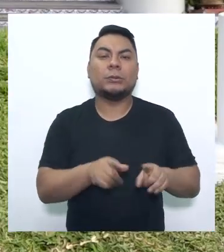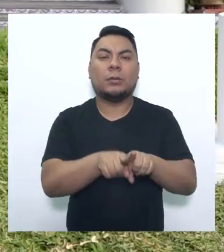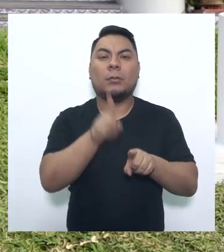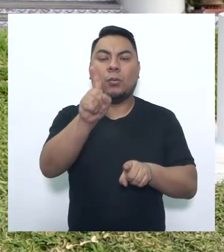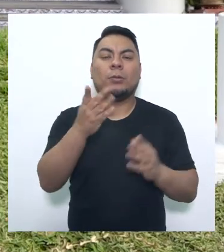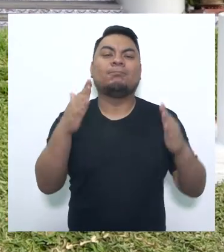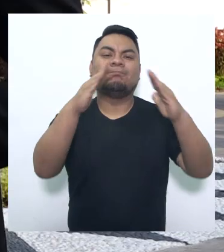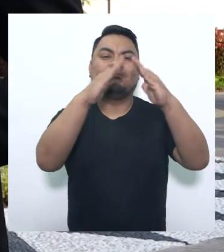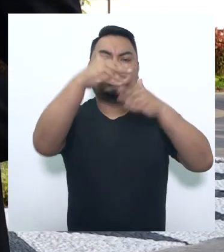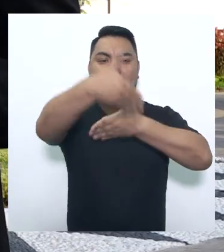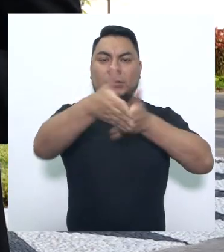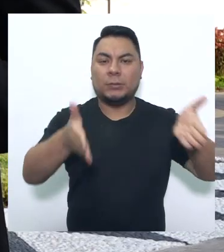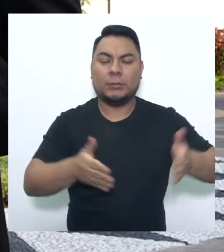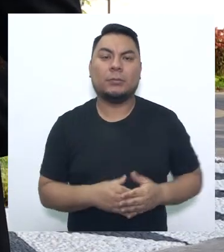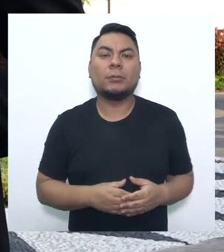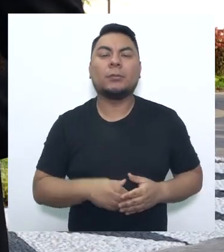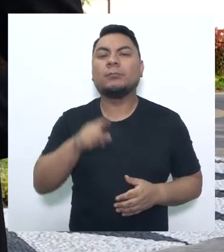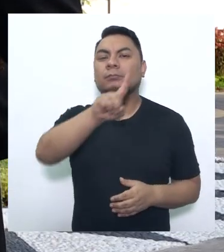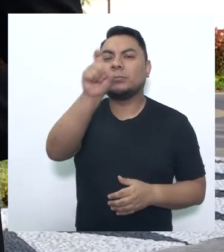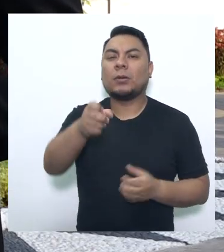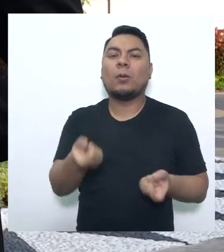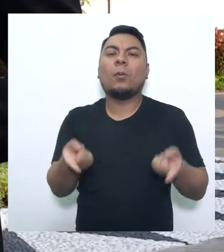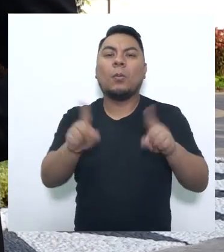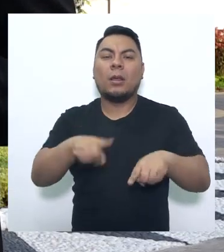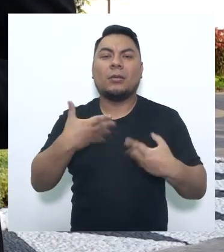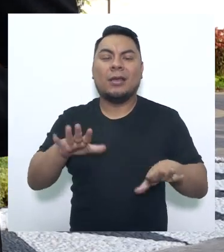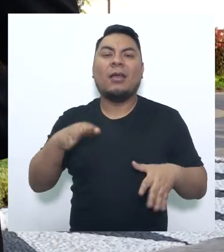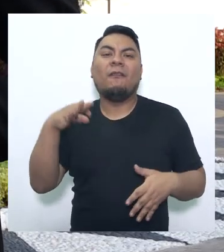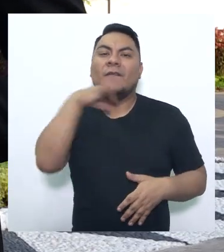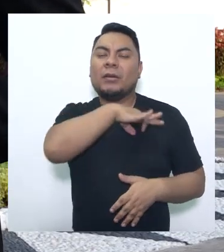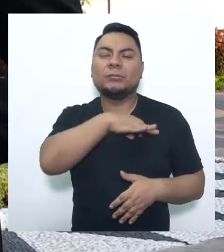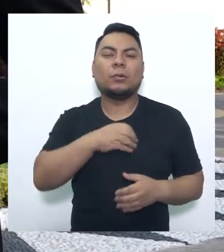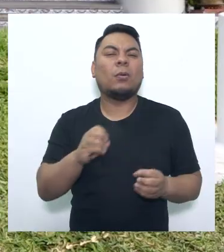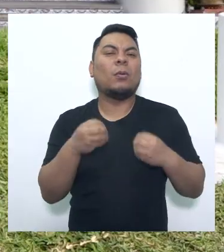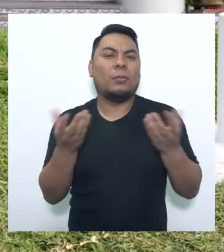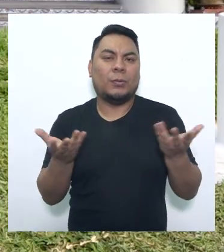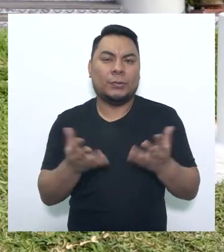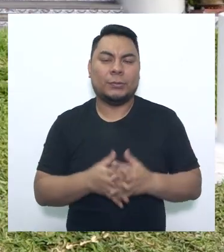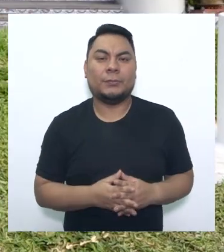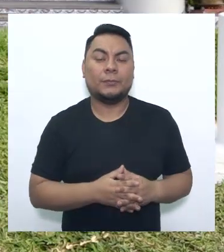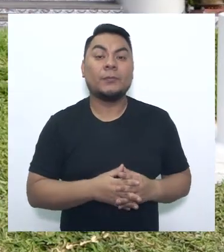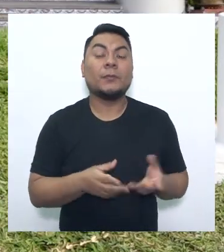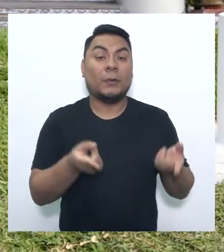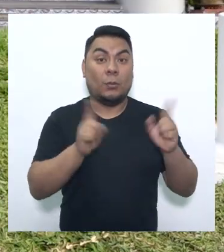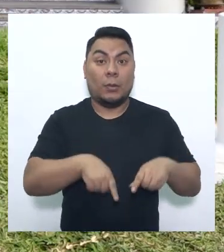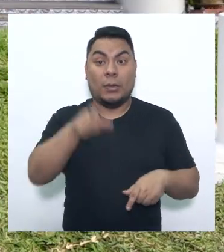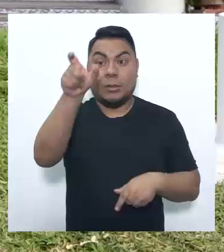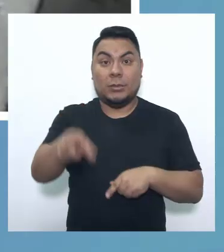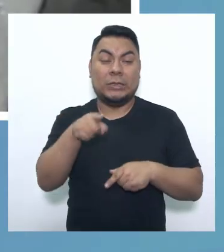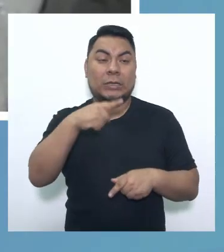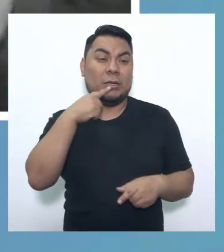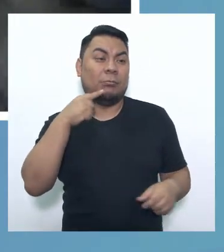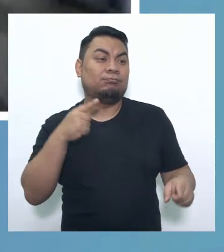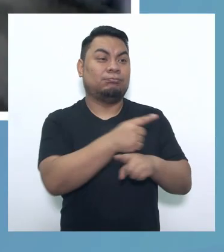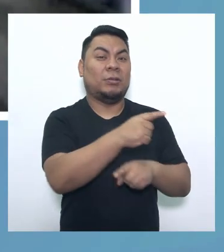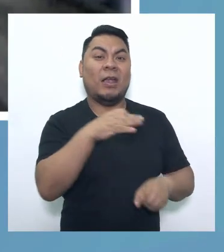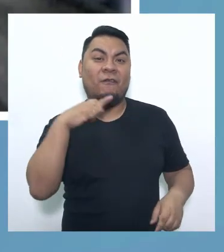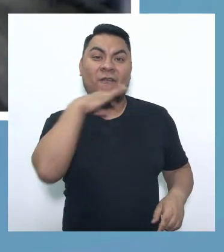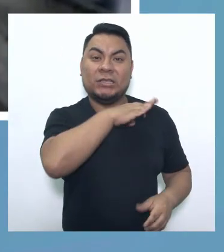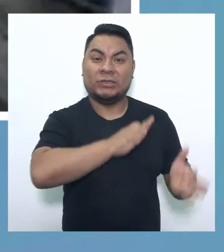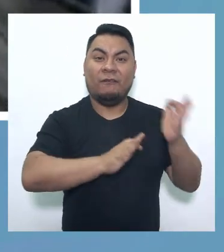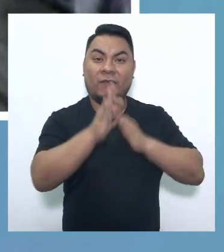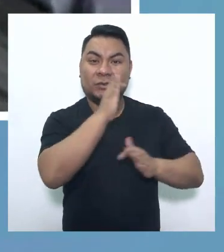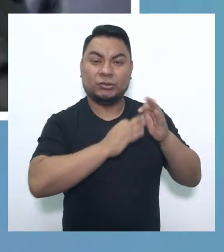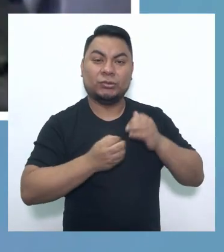una propiedad. ¿Cuándo se consuma o se produce el delito de estafa? El delito de estafa es un delito